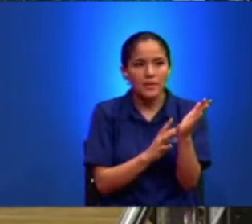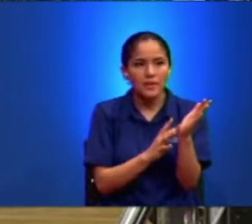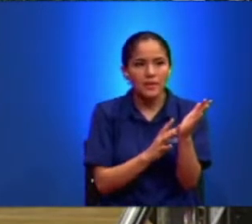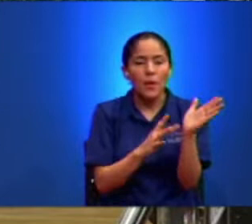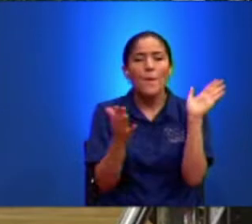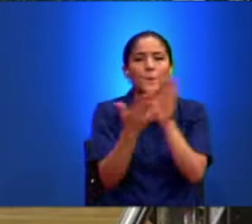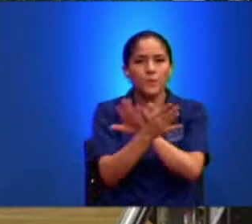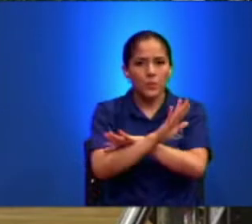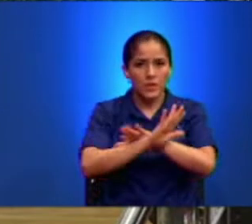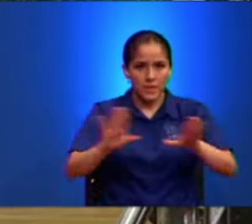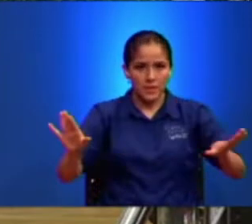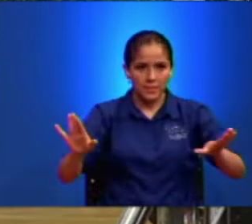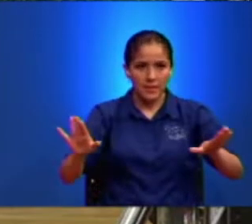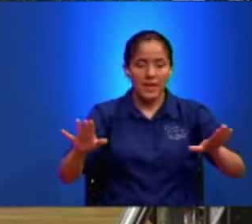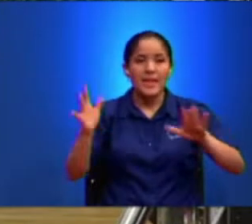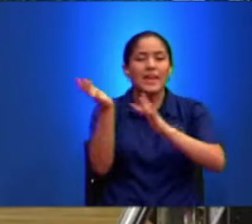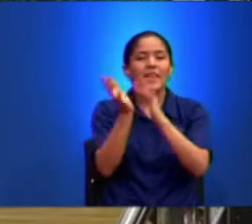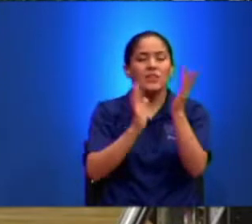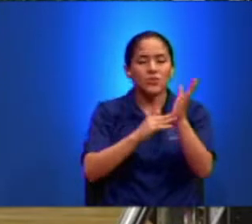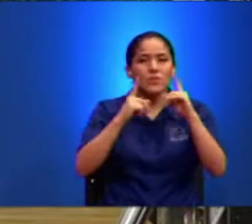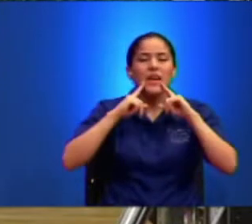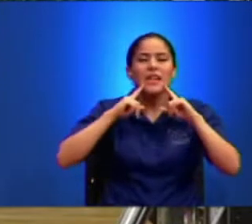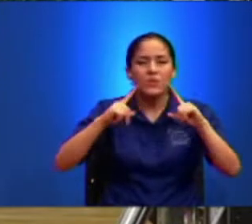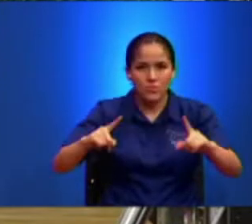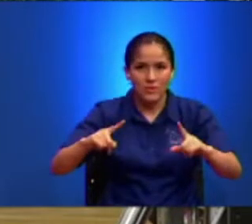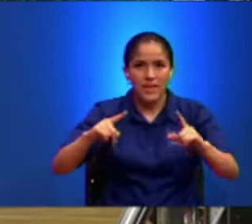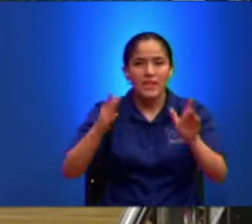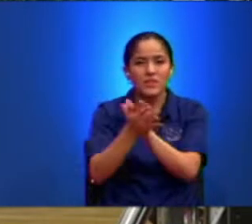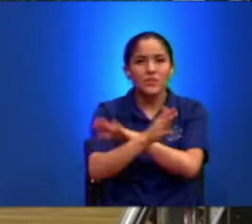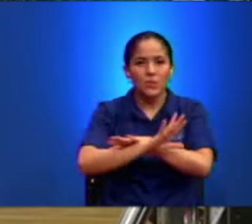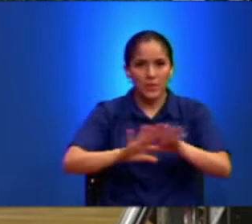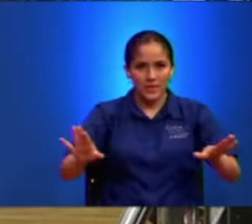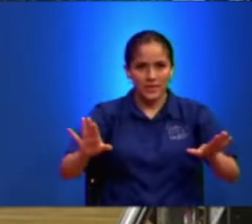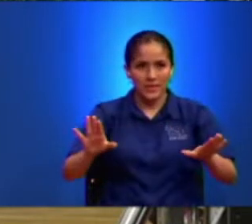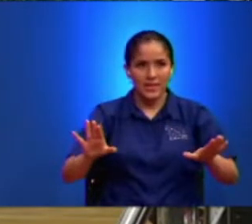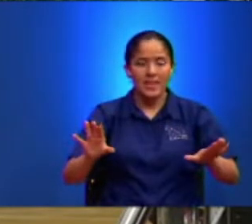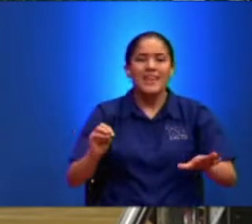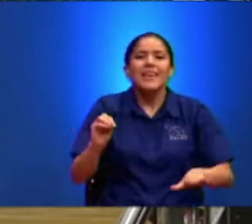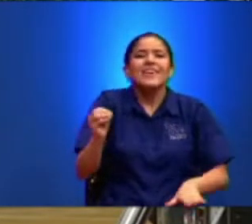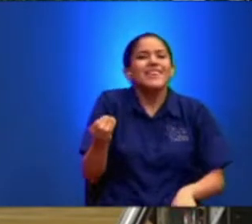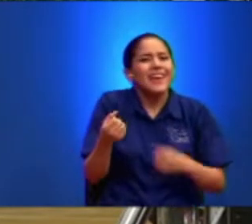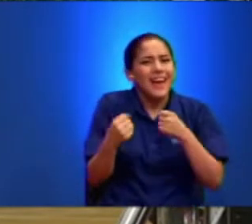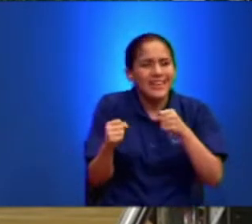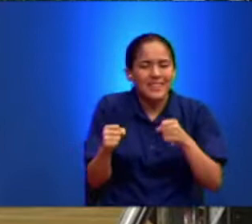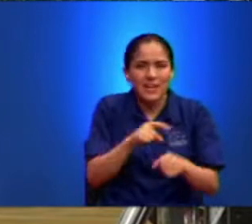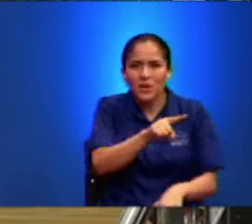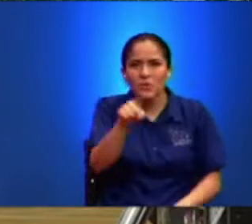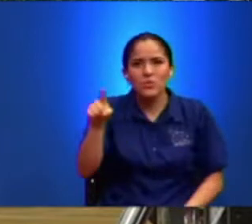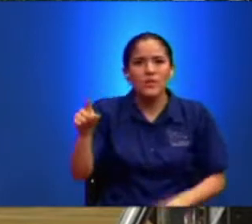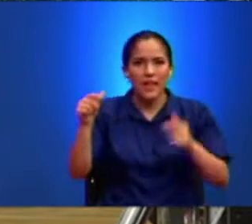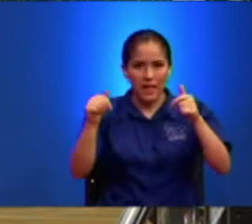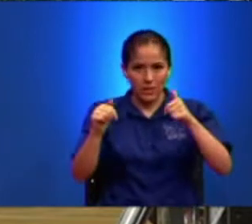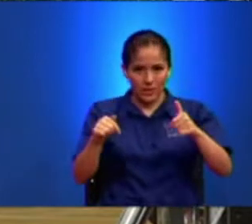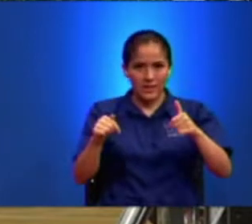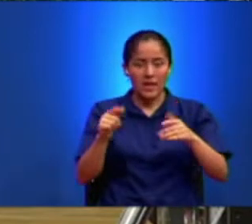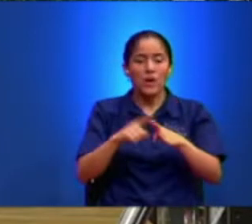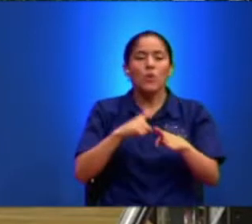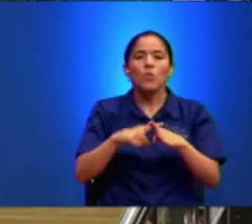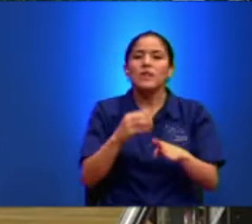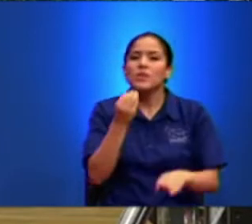Su muerte Jesús anuncia su muerte ¿Qué es que usted va a hacer ahorita Cuando tome la Santa Cena? Anunciar la muerte